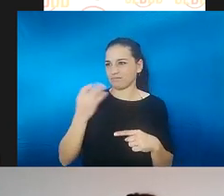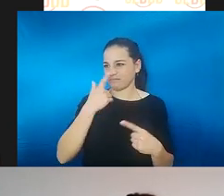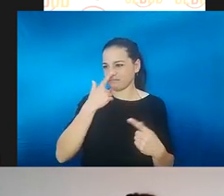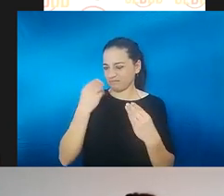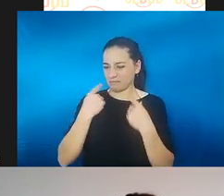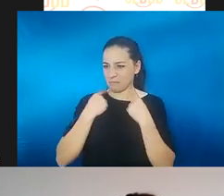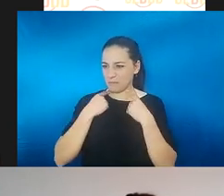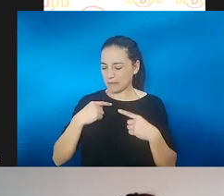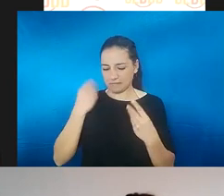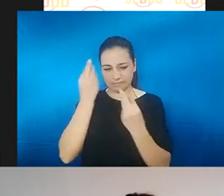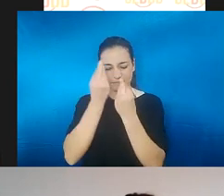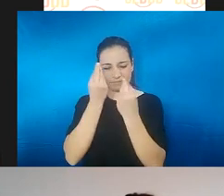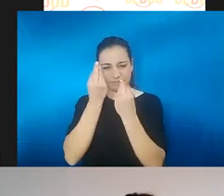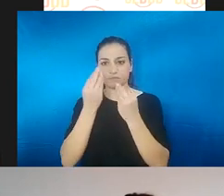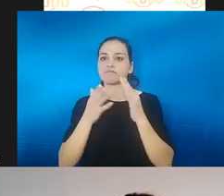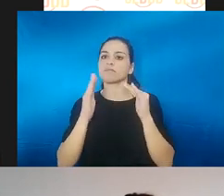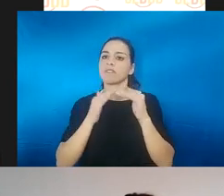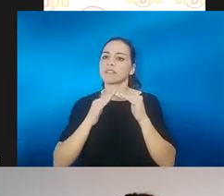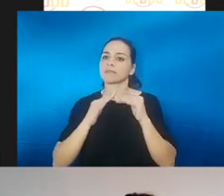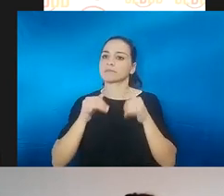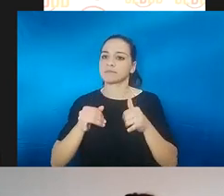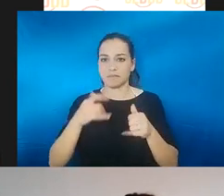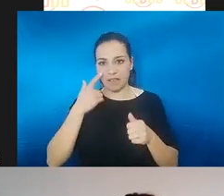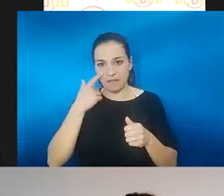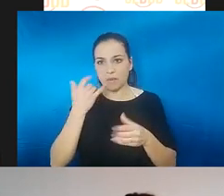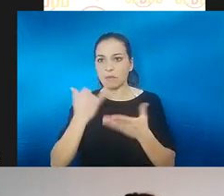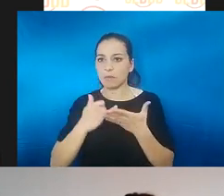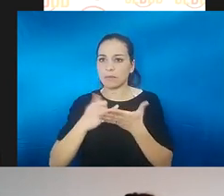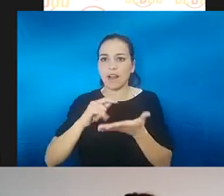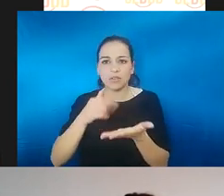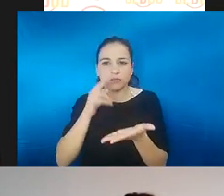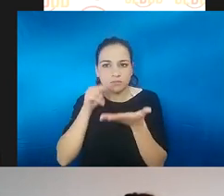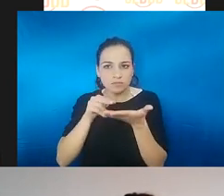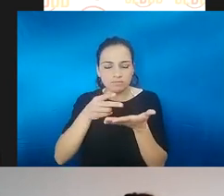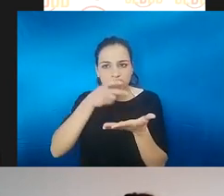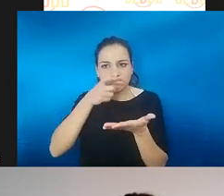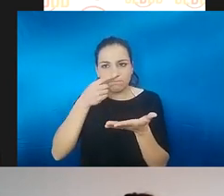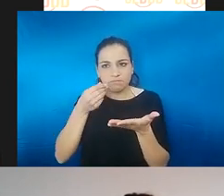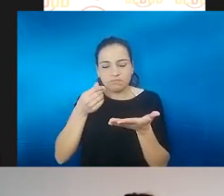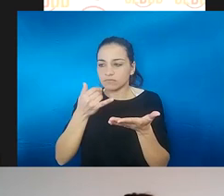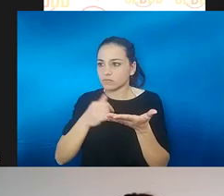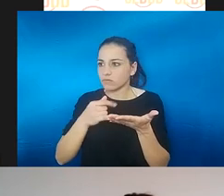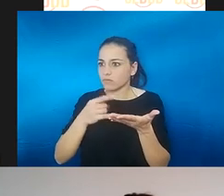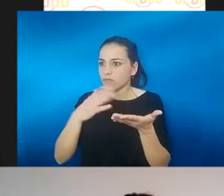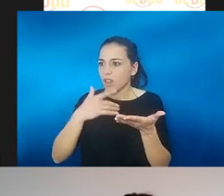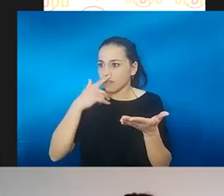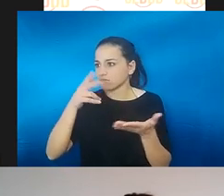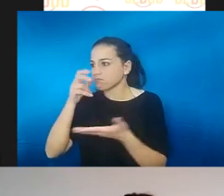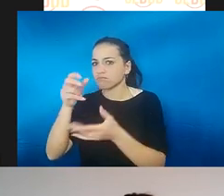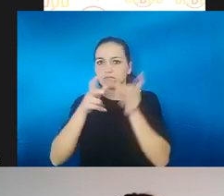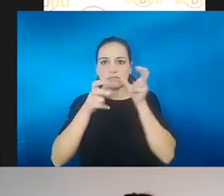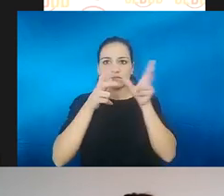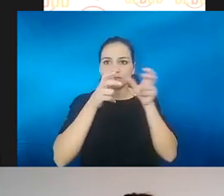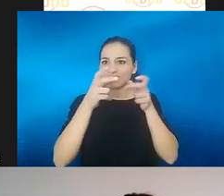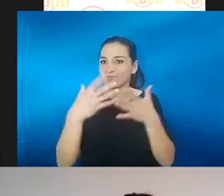si me puse, intenté oler algo y dije, no, nada. Y entonces me volví loco, intentando oler todas las cosas de la casa. Creo que te puedas